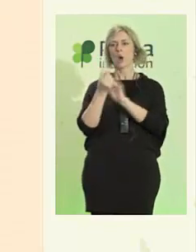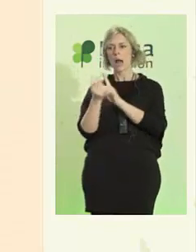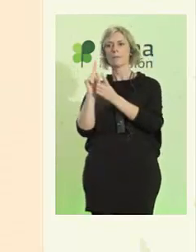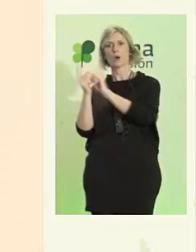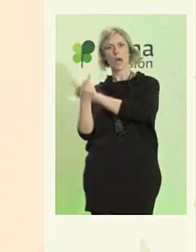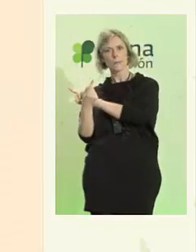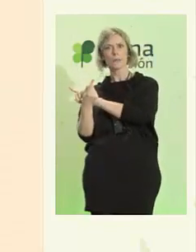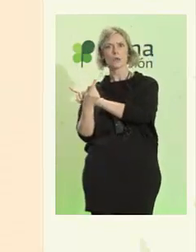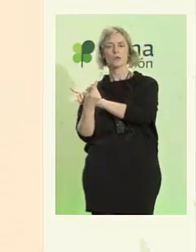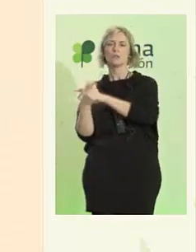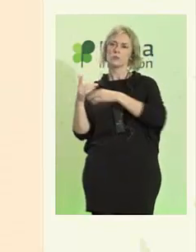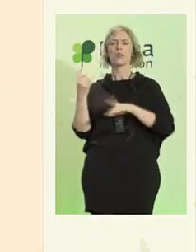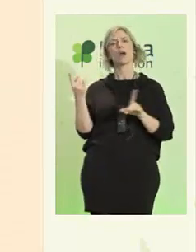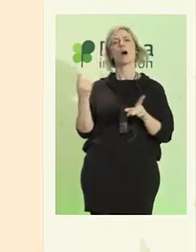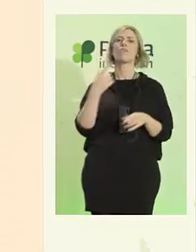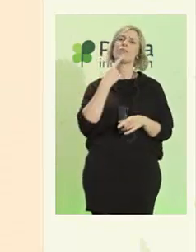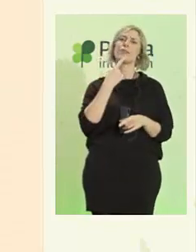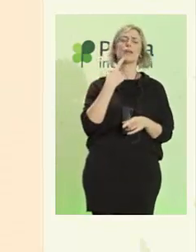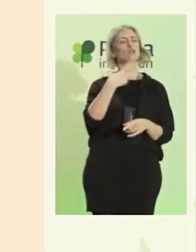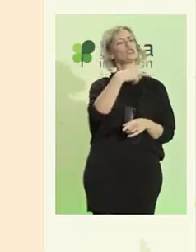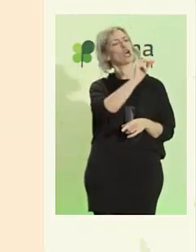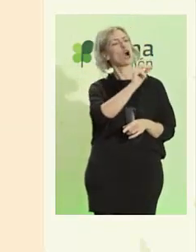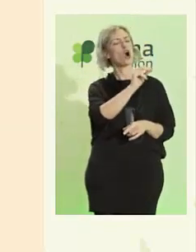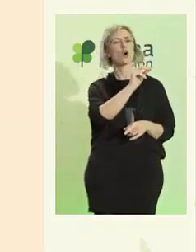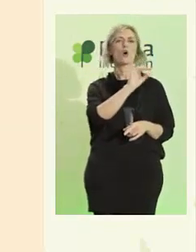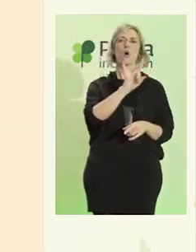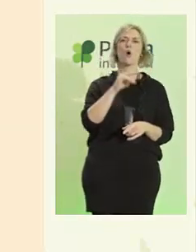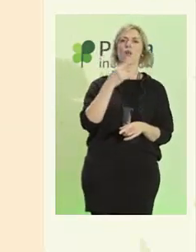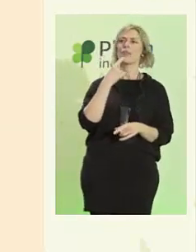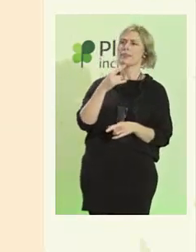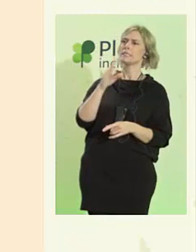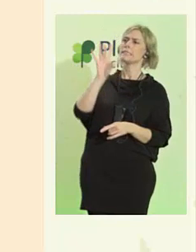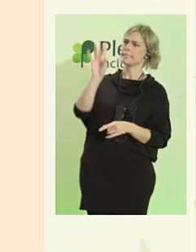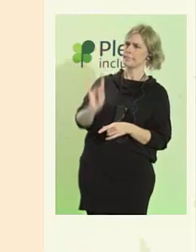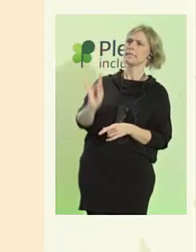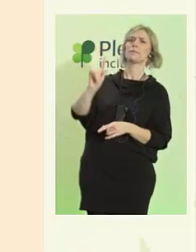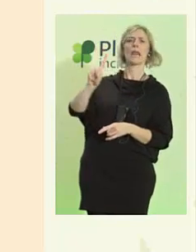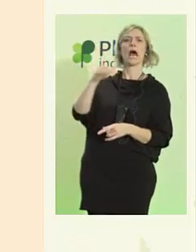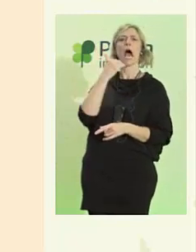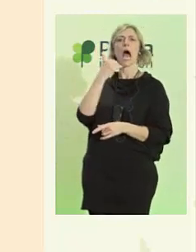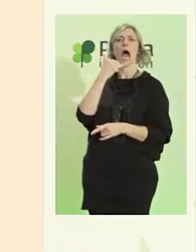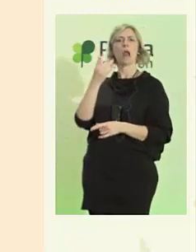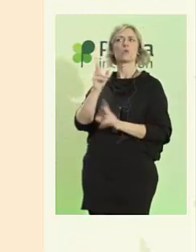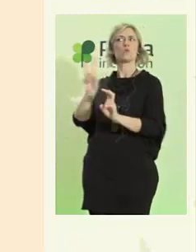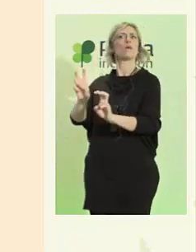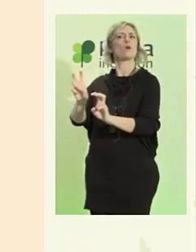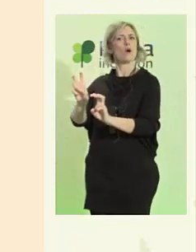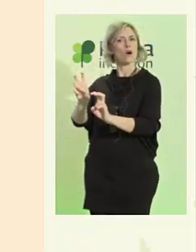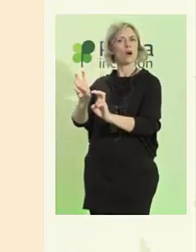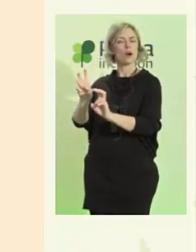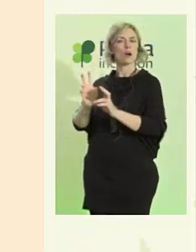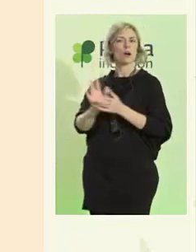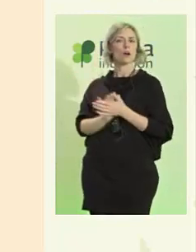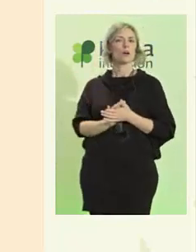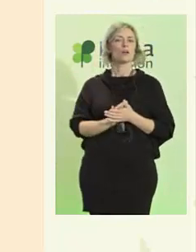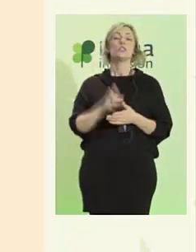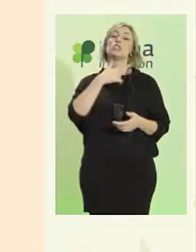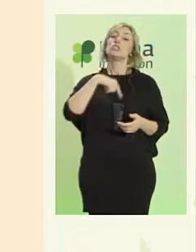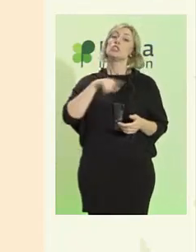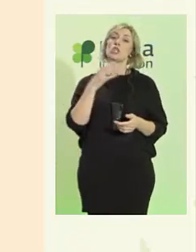Tenemos que decir que no a algo, decimos que sí a algo nuevo. Tenemos que